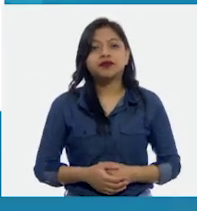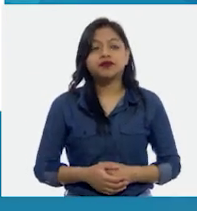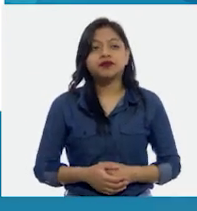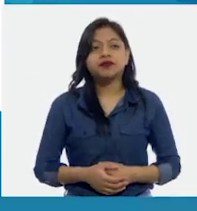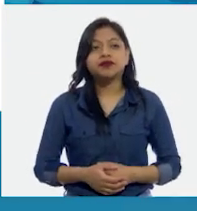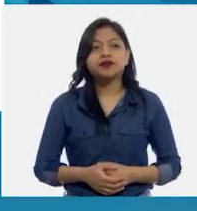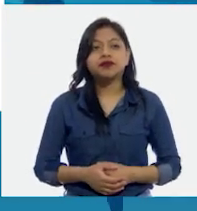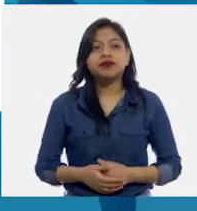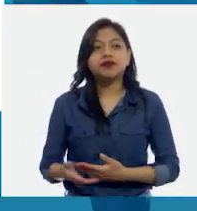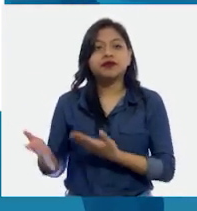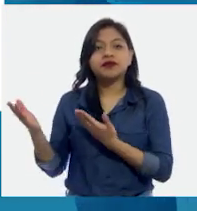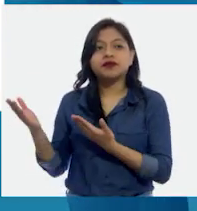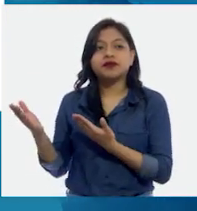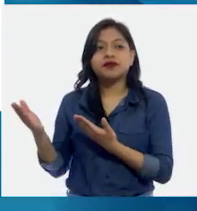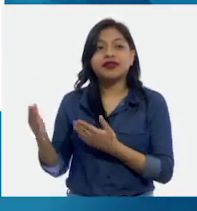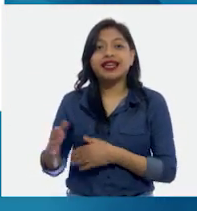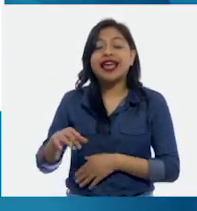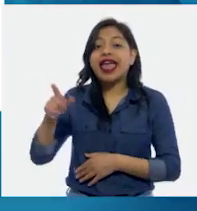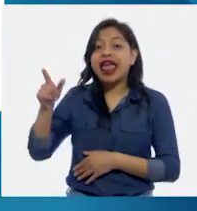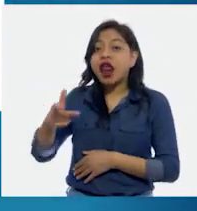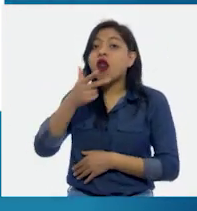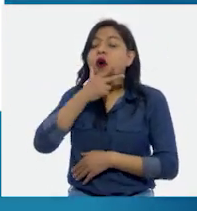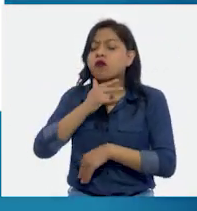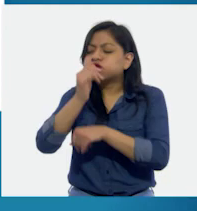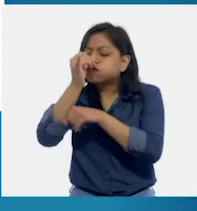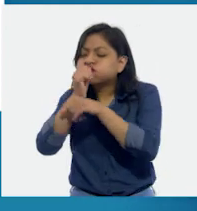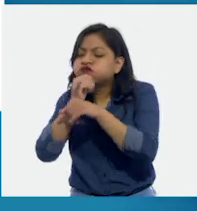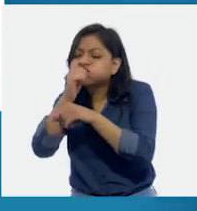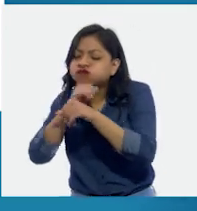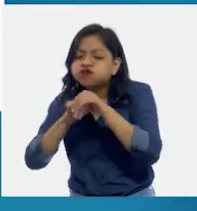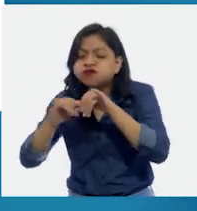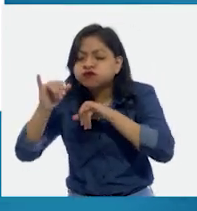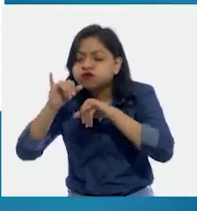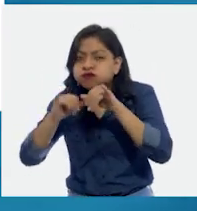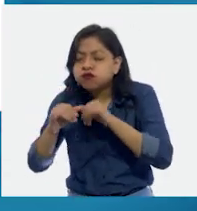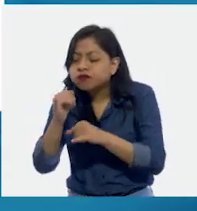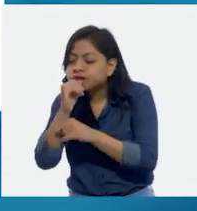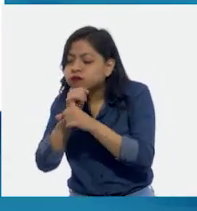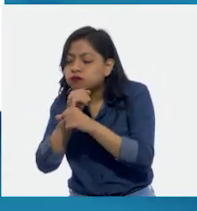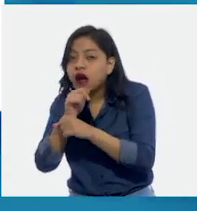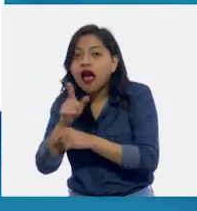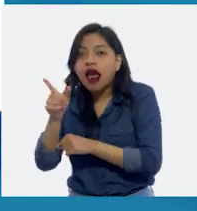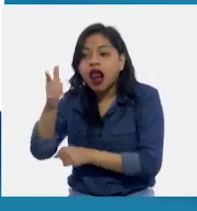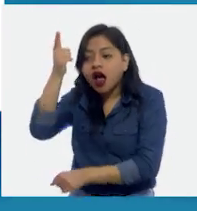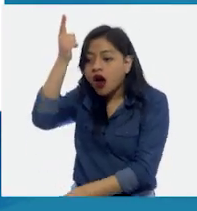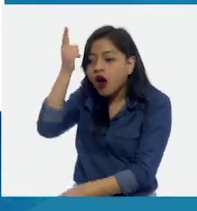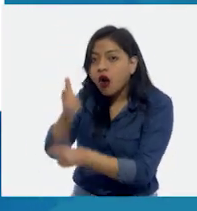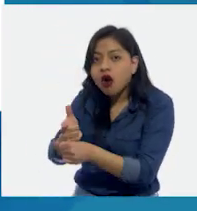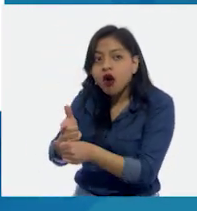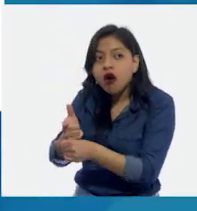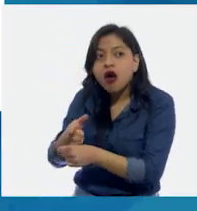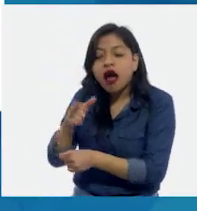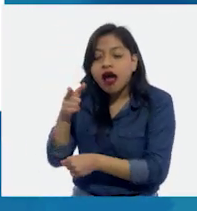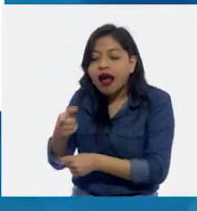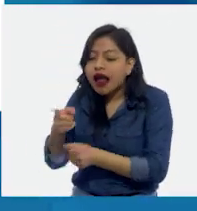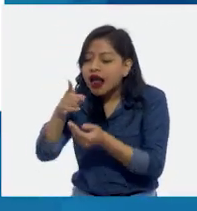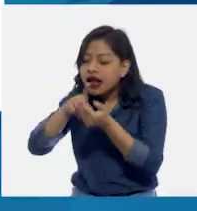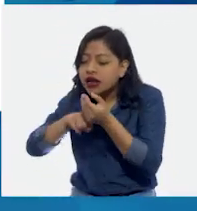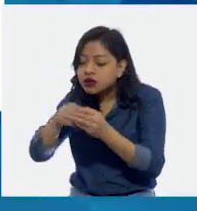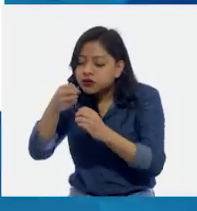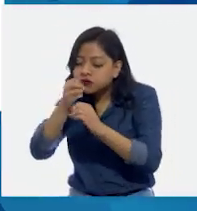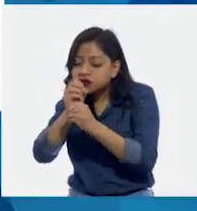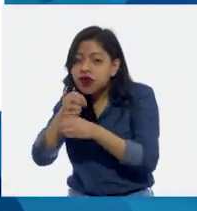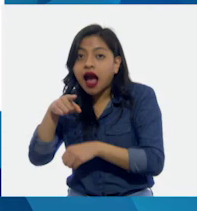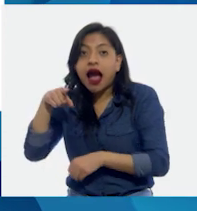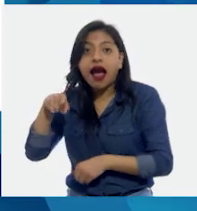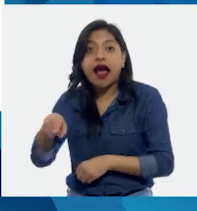Esteban, que andaba buscando nuevas especies de plantas, la encontró y descubrió que es la única